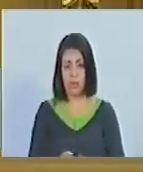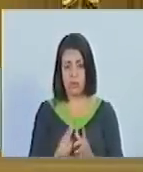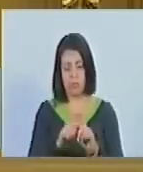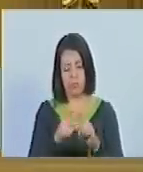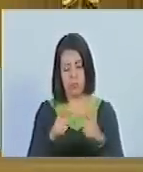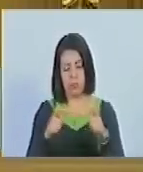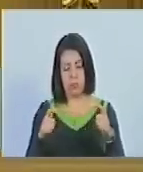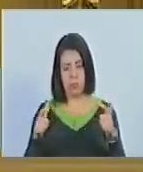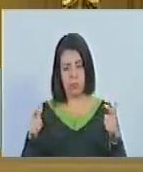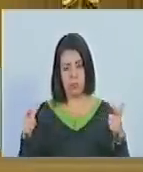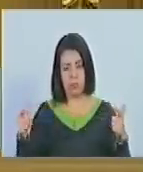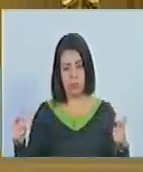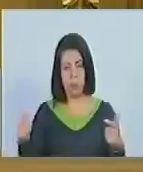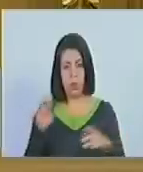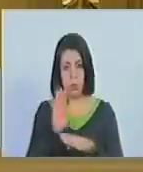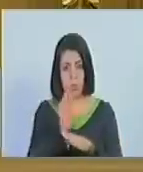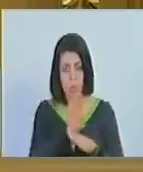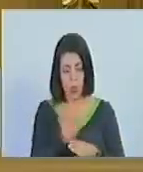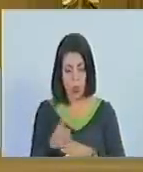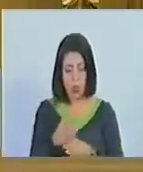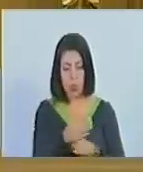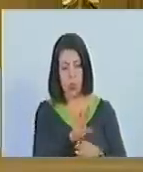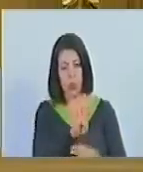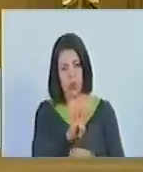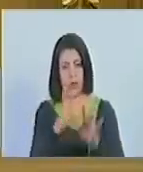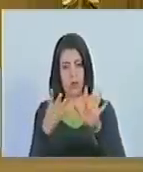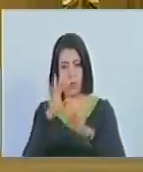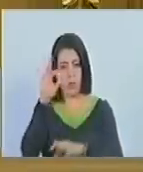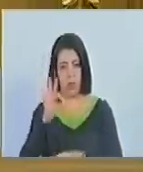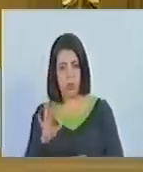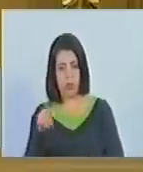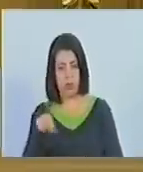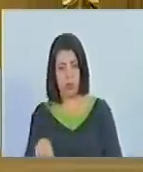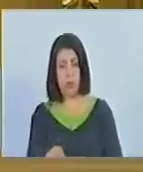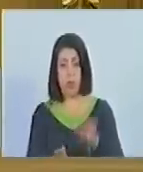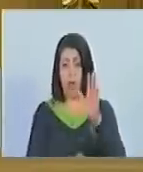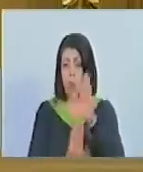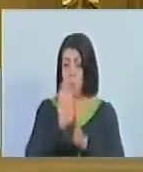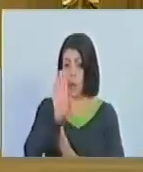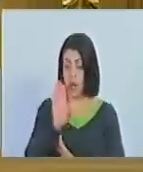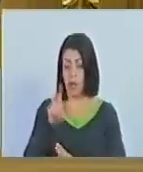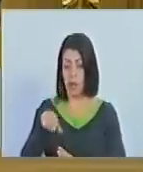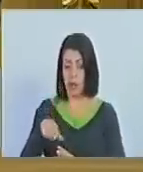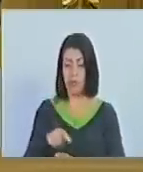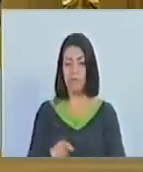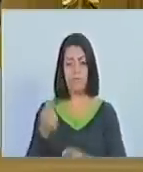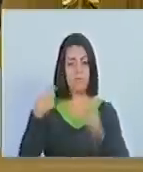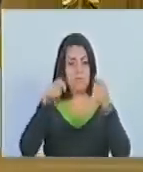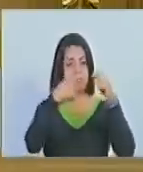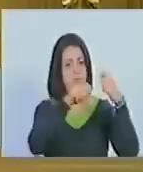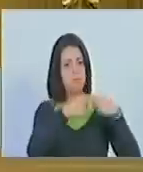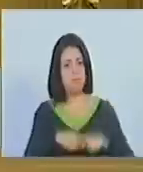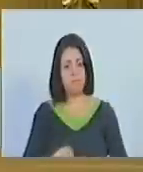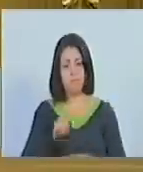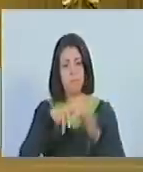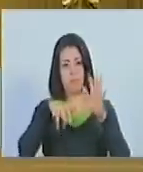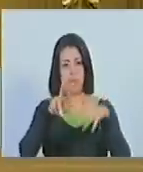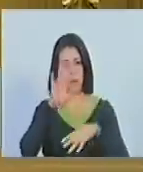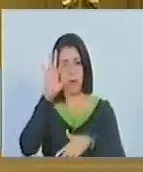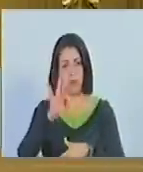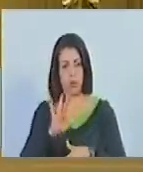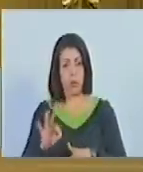crecimiento de la acuicultura de un 49% y un aumento de las exportaciones en un 13